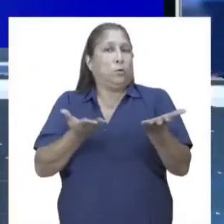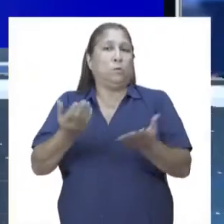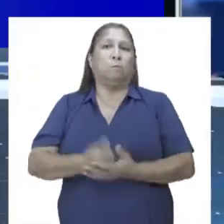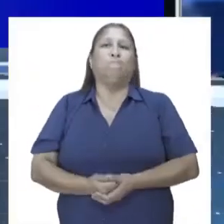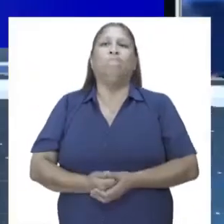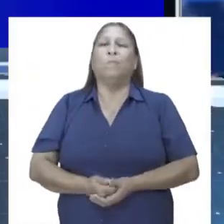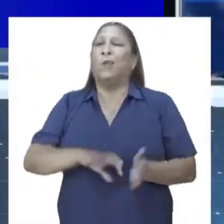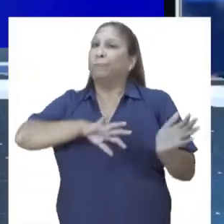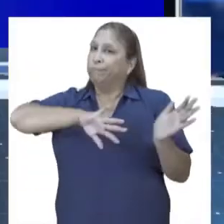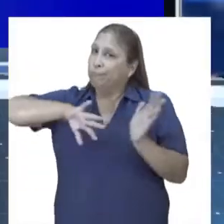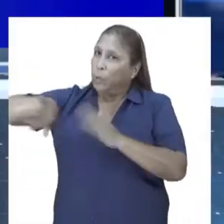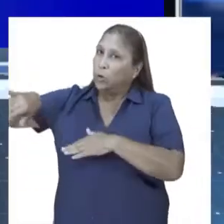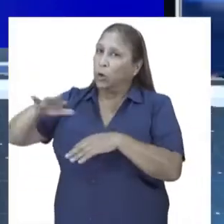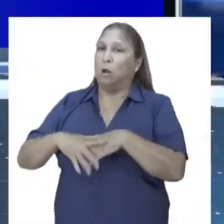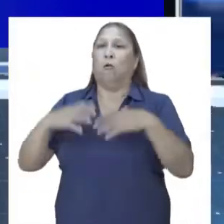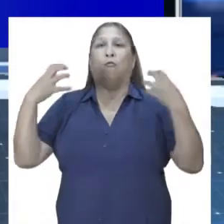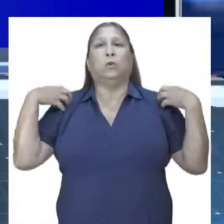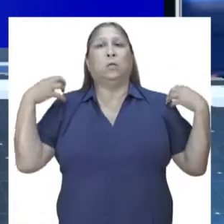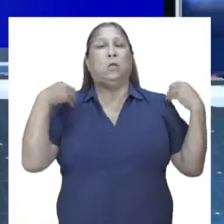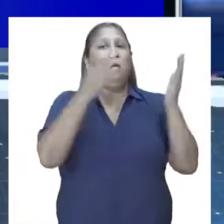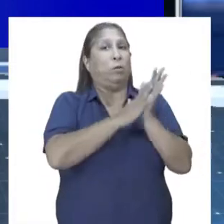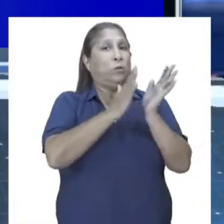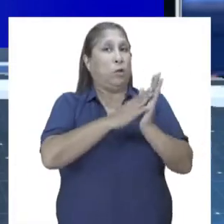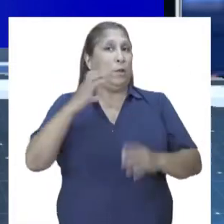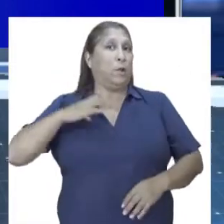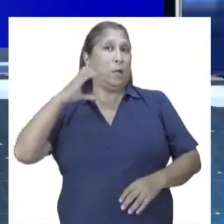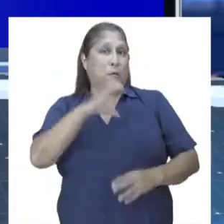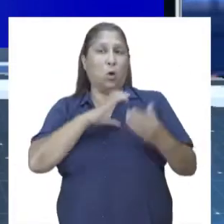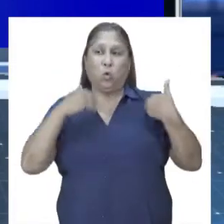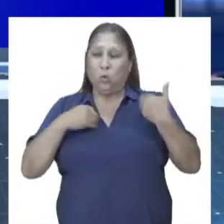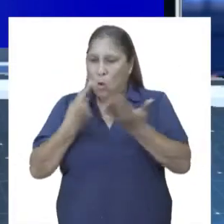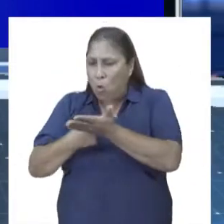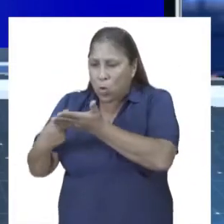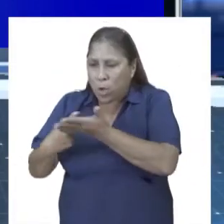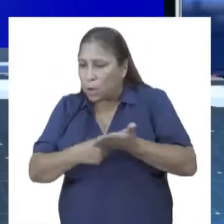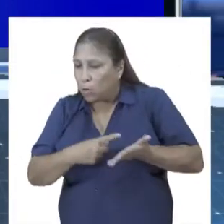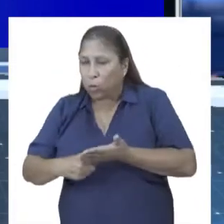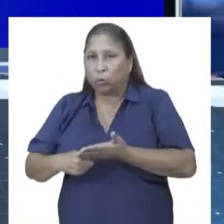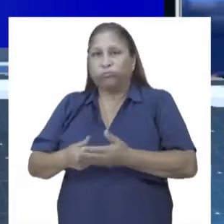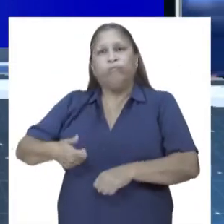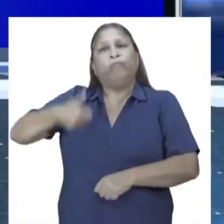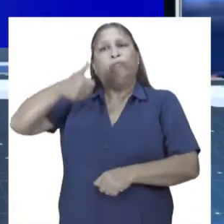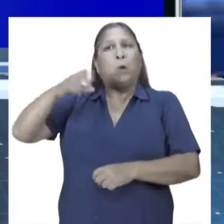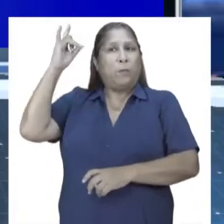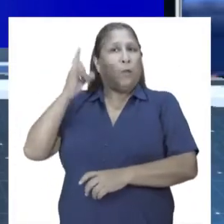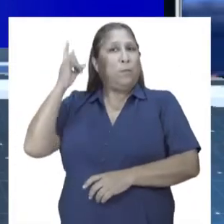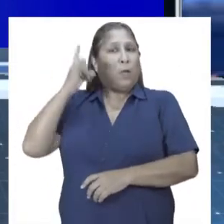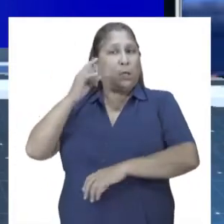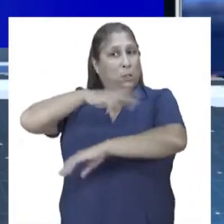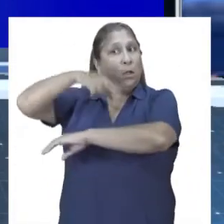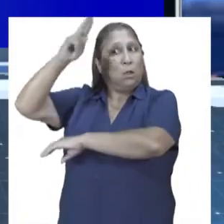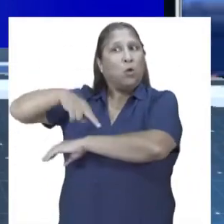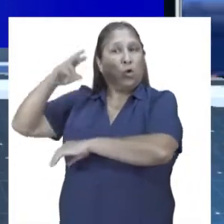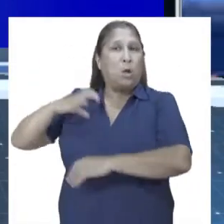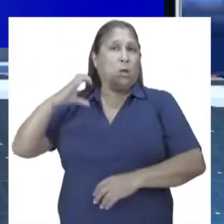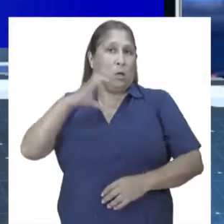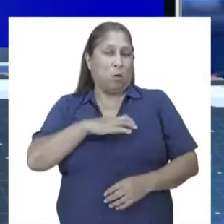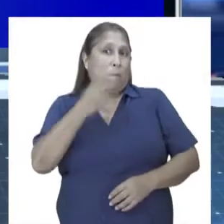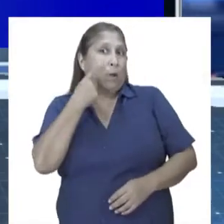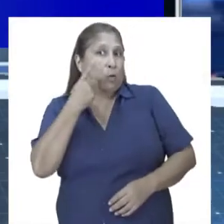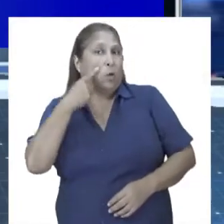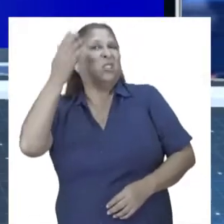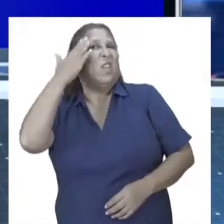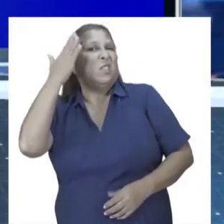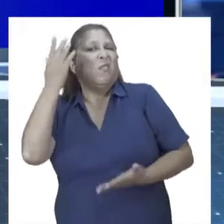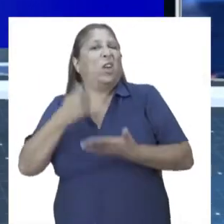Por otro lado, la Oficina de Sensoría del Callao sostuvo una reunión con el Centro de Operaciones de Emergencia Regional Callao para conocer las